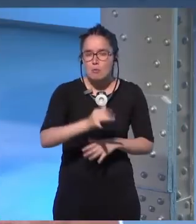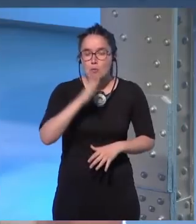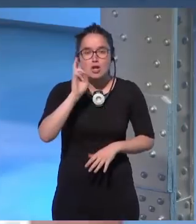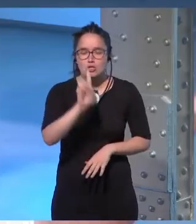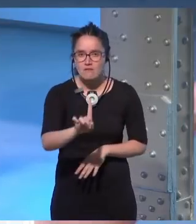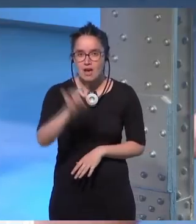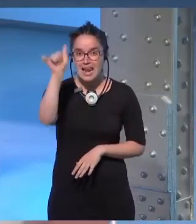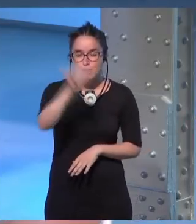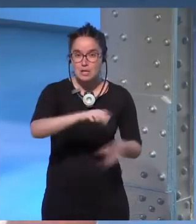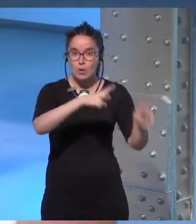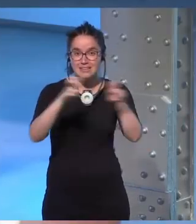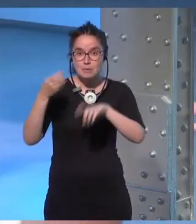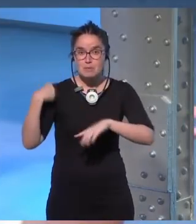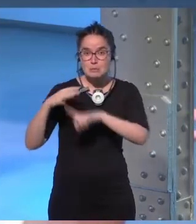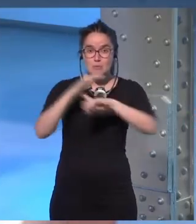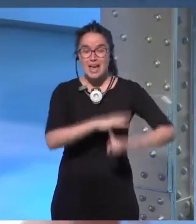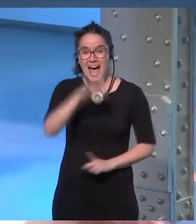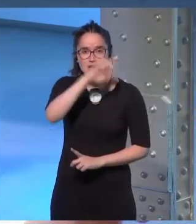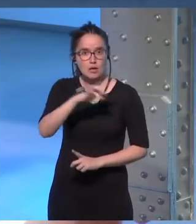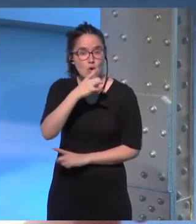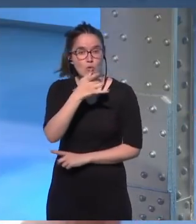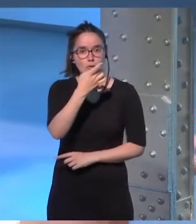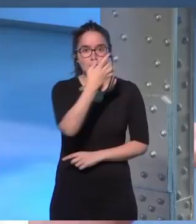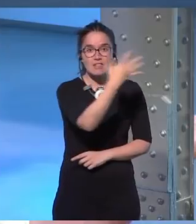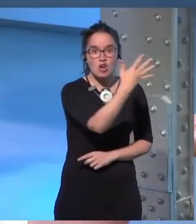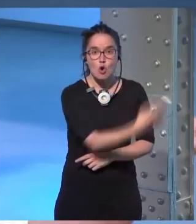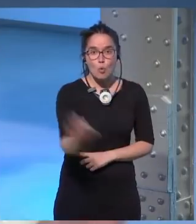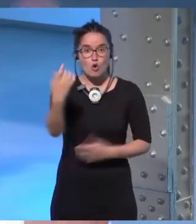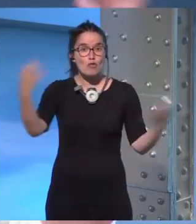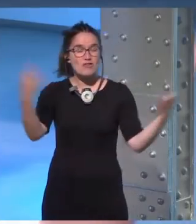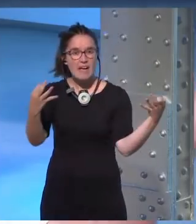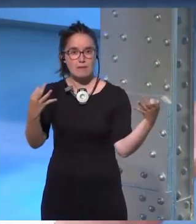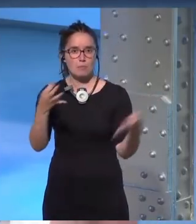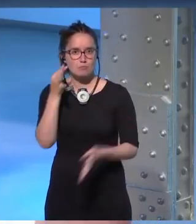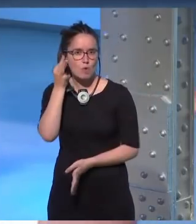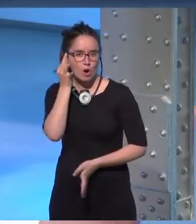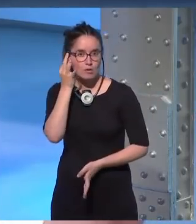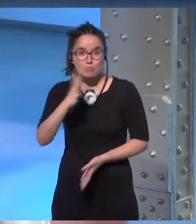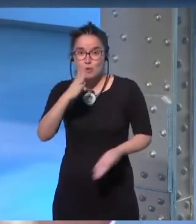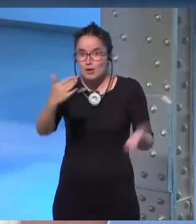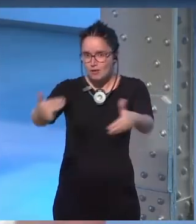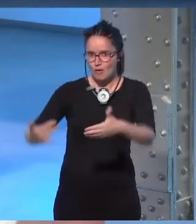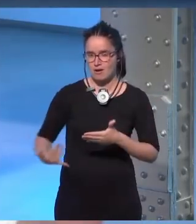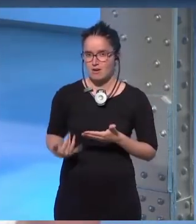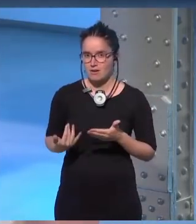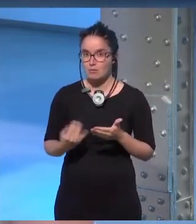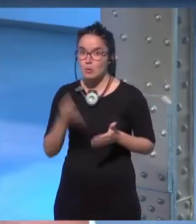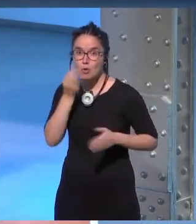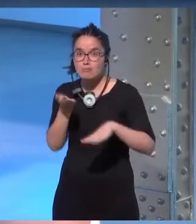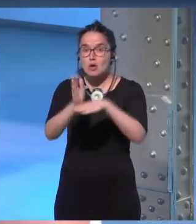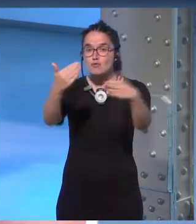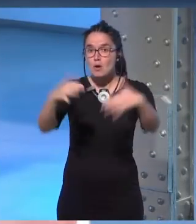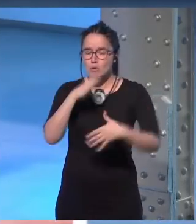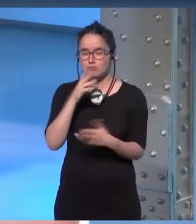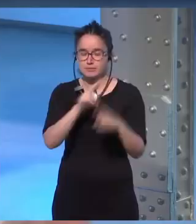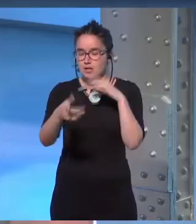películas sobre el apartheid no vemos que uno de cada cinco personajes tiene que ser una mujer? ¿Por qué no hay esa representatividad? Bueno,